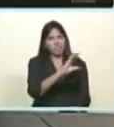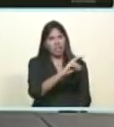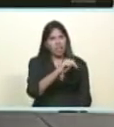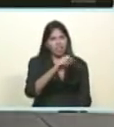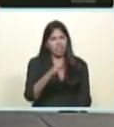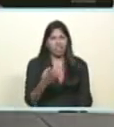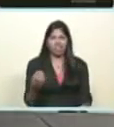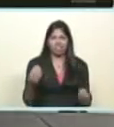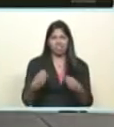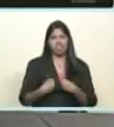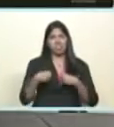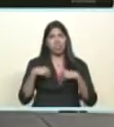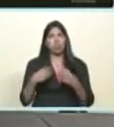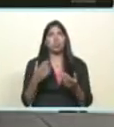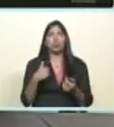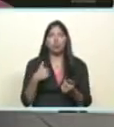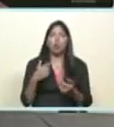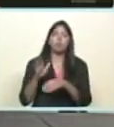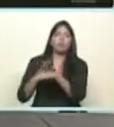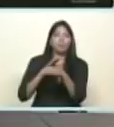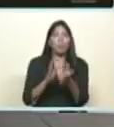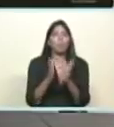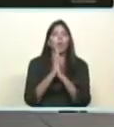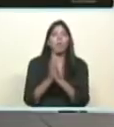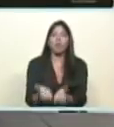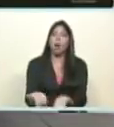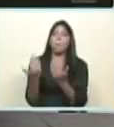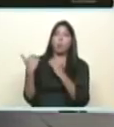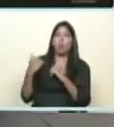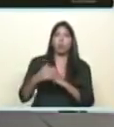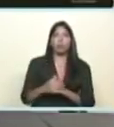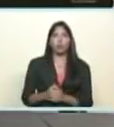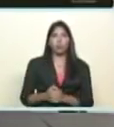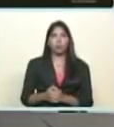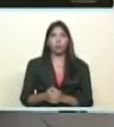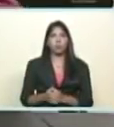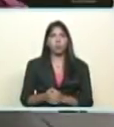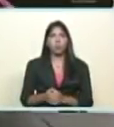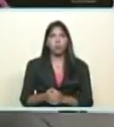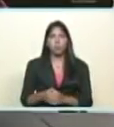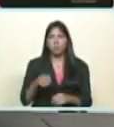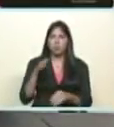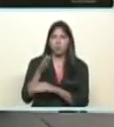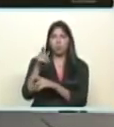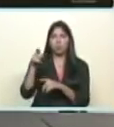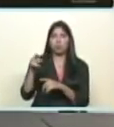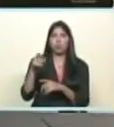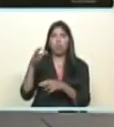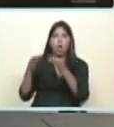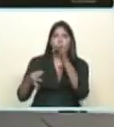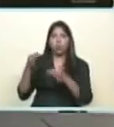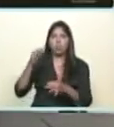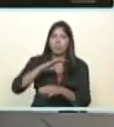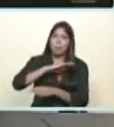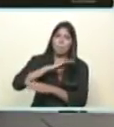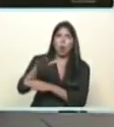pido todo el apoyo de venezuela para que haya justicia frente a estos aventureros de la política